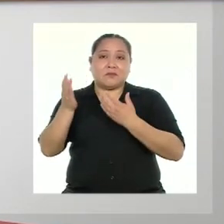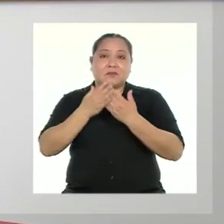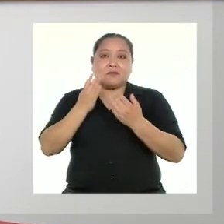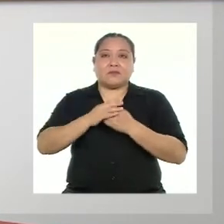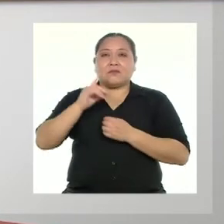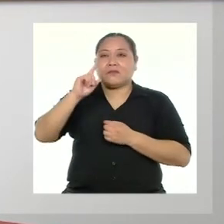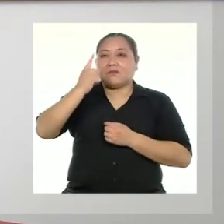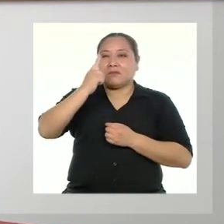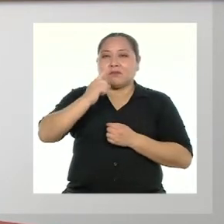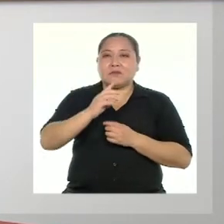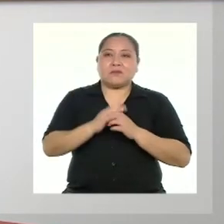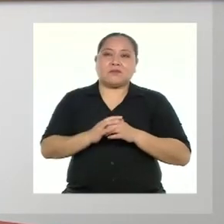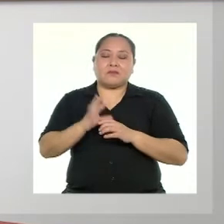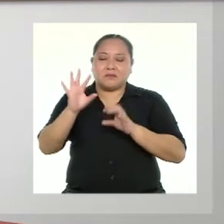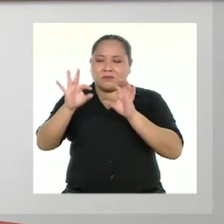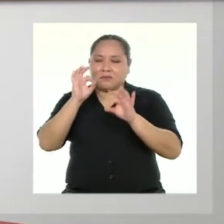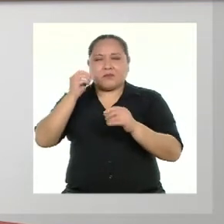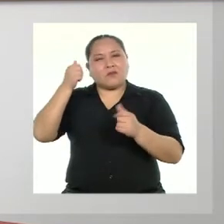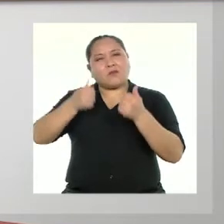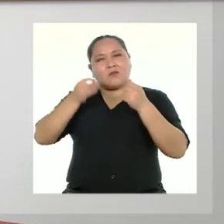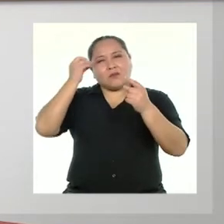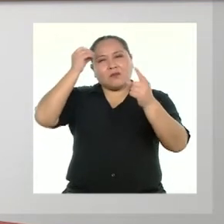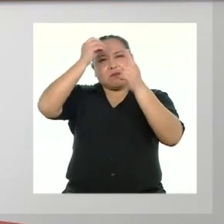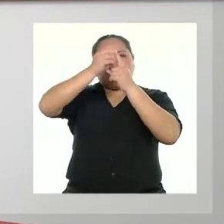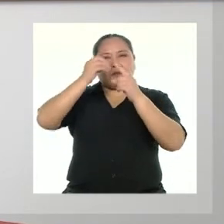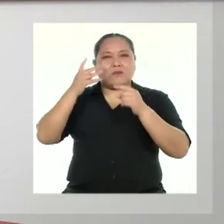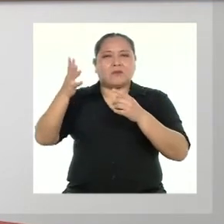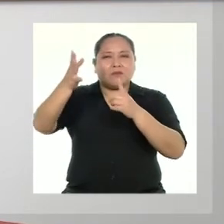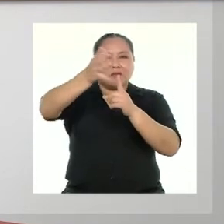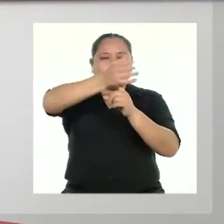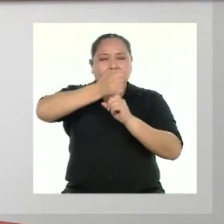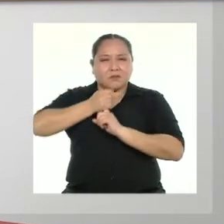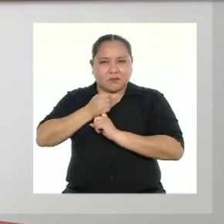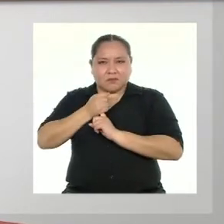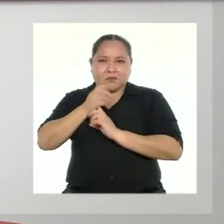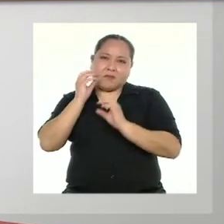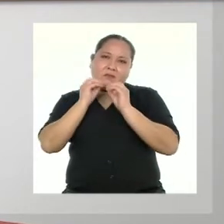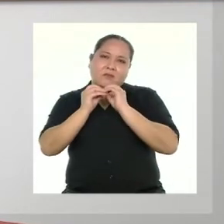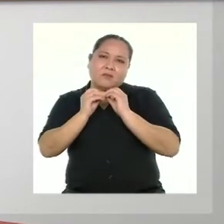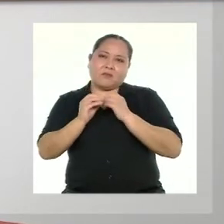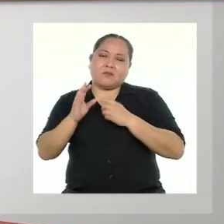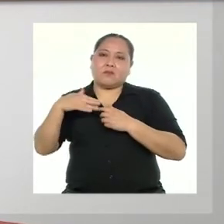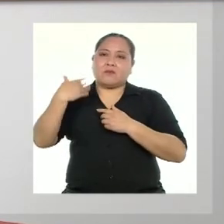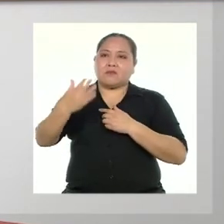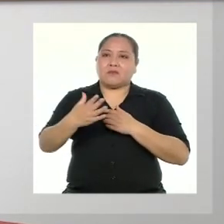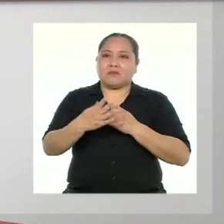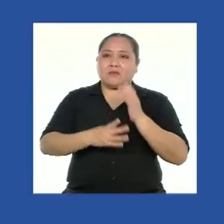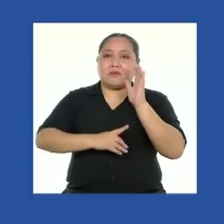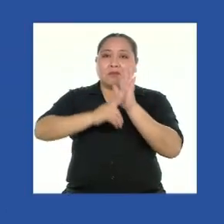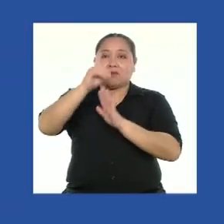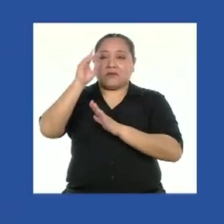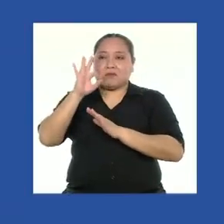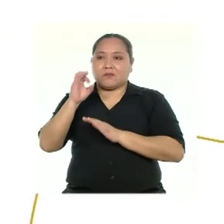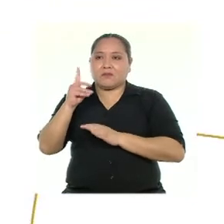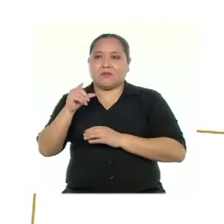paso es definir el objetivo que queremos lograr o resolver. Luego viene el desarrollo del FODA.